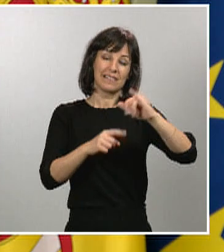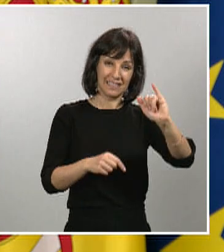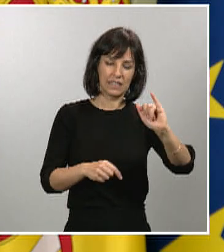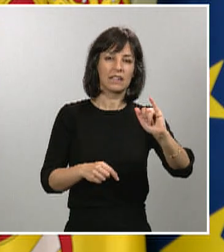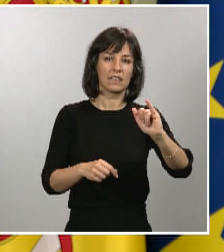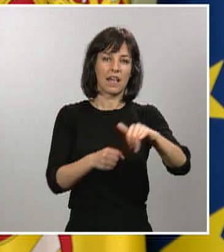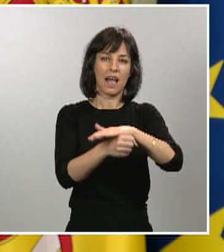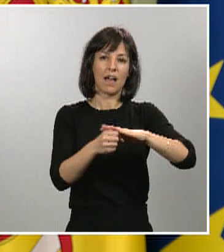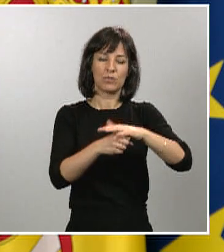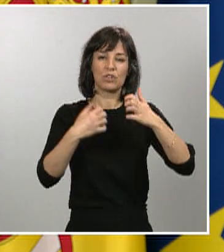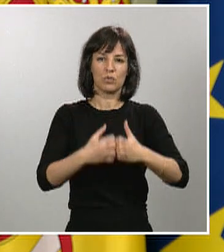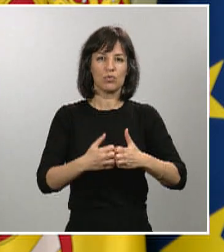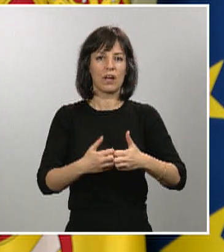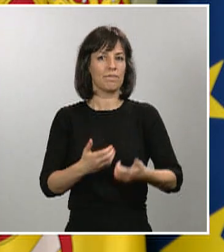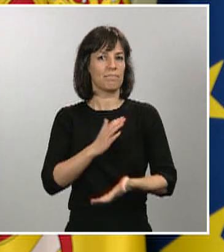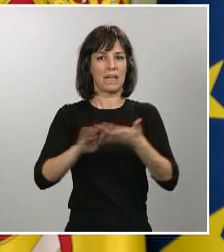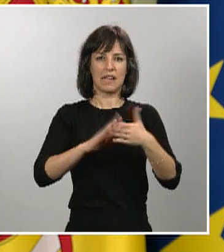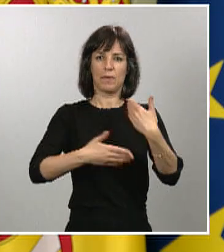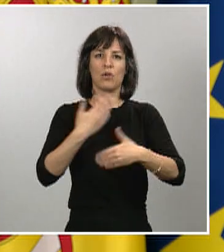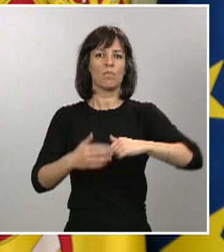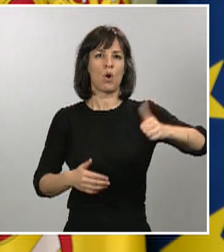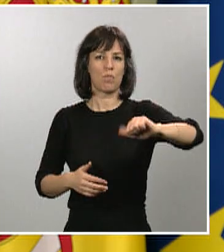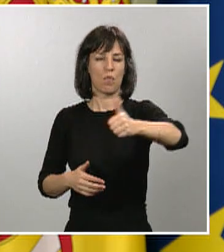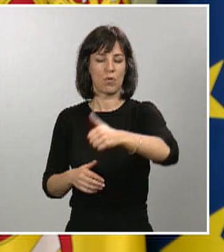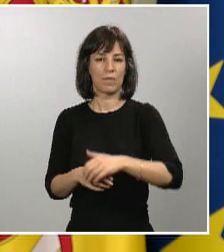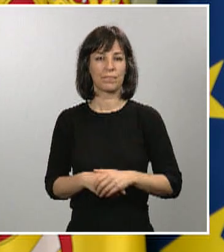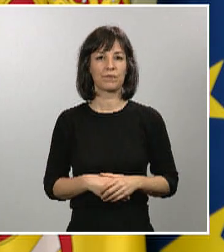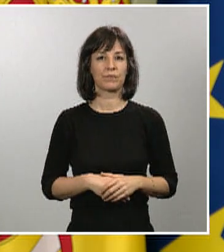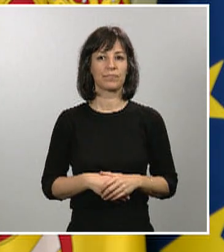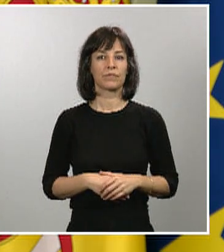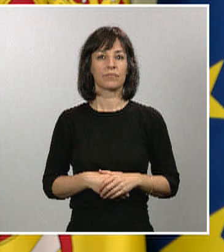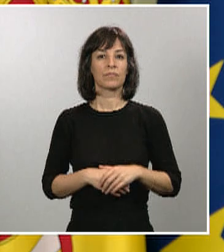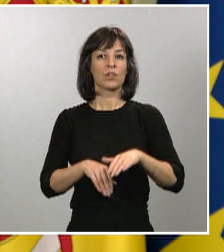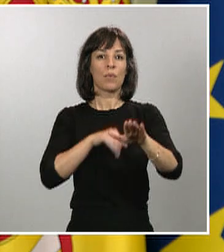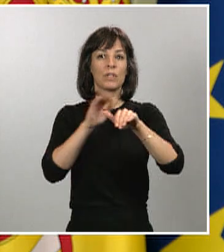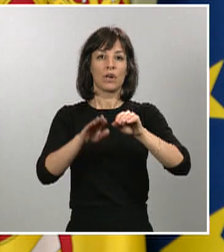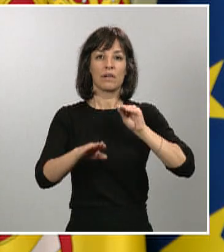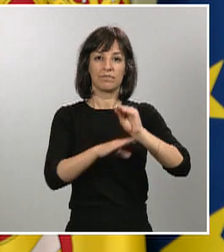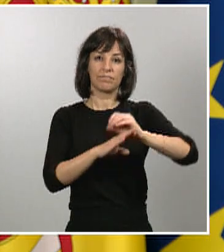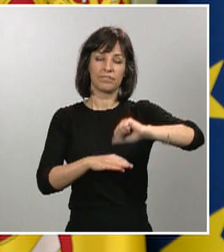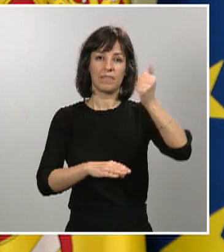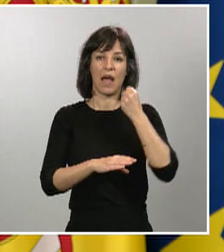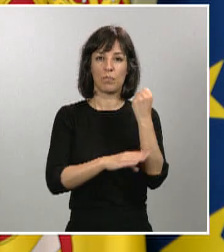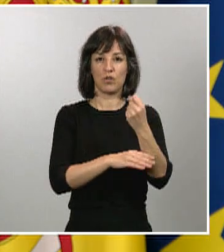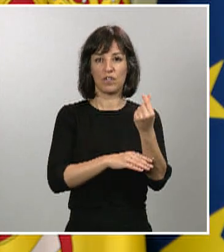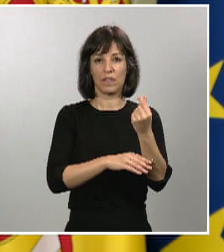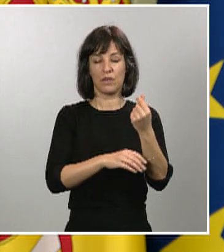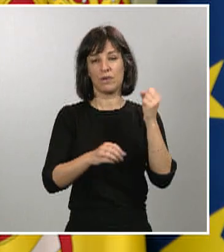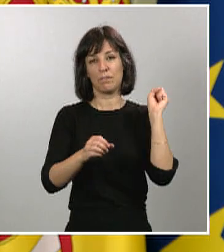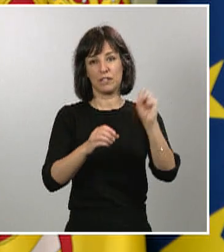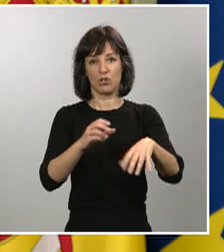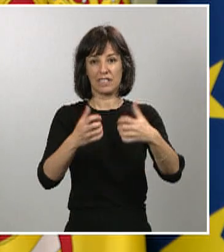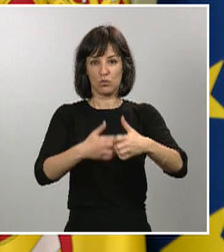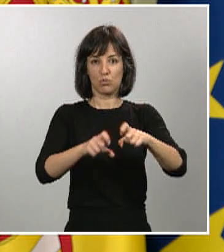la industria. También la convocatoria de concesión de apoyo financiero a la inversión industrial en el marco de la política pública de